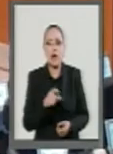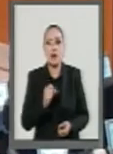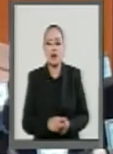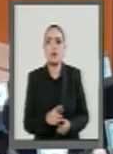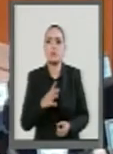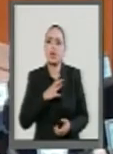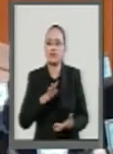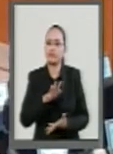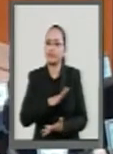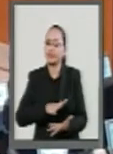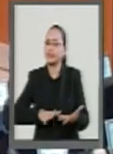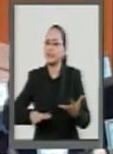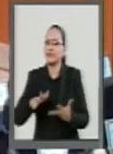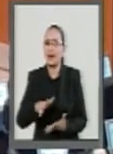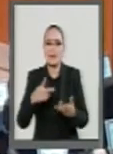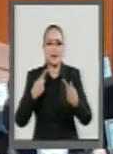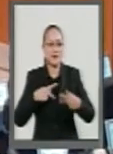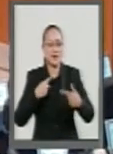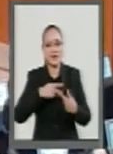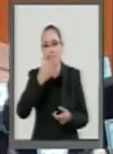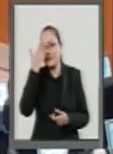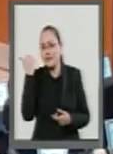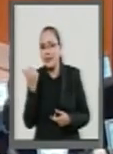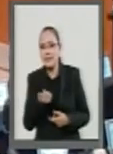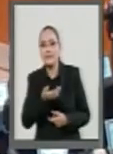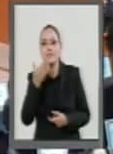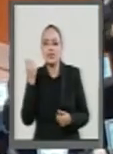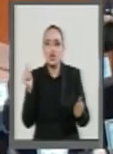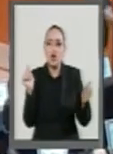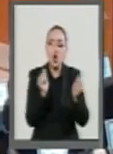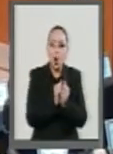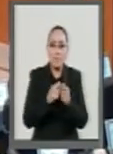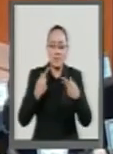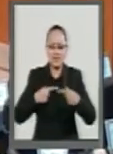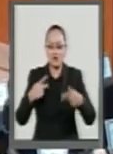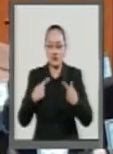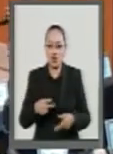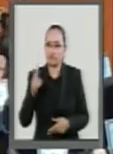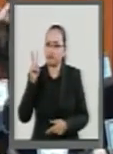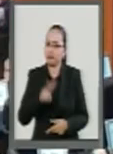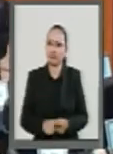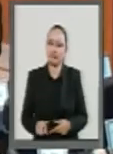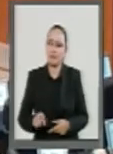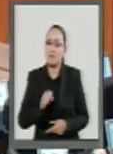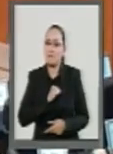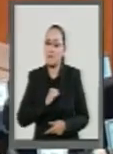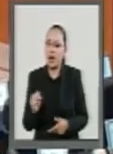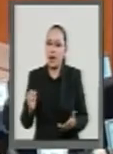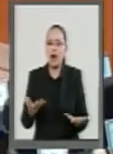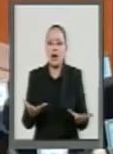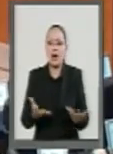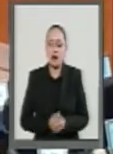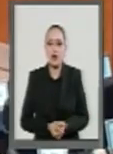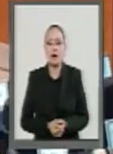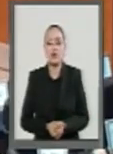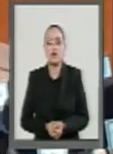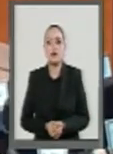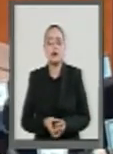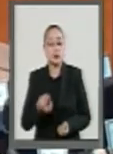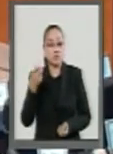mezcla de inocentes con criminales. Y estos inocentes